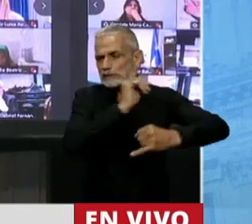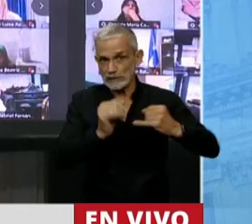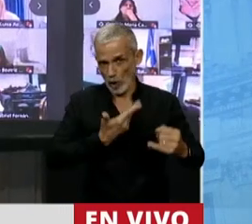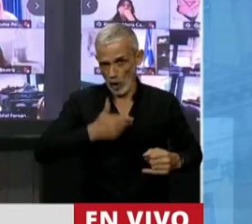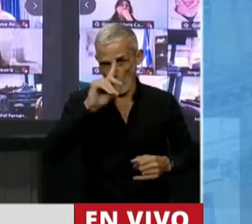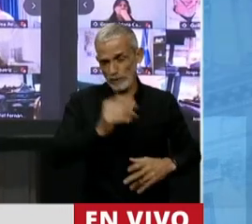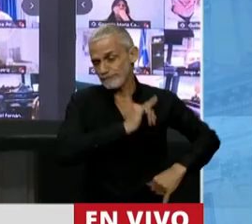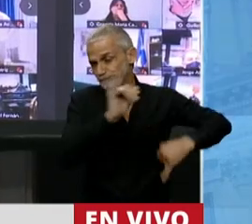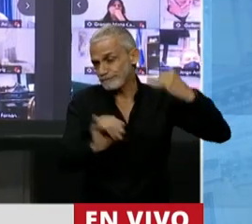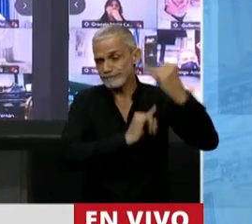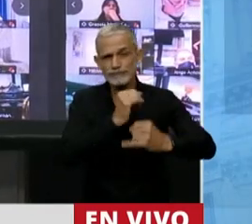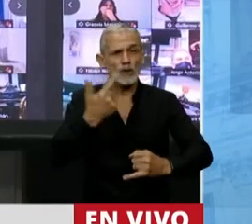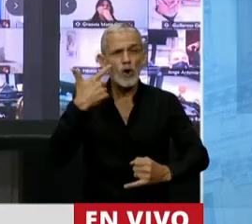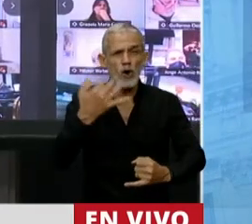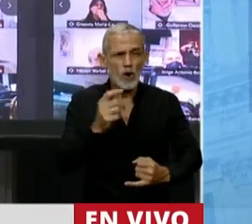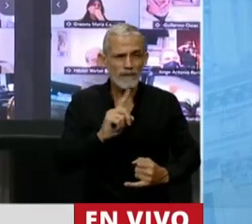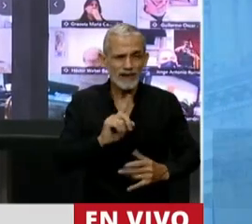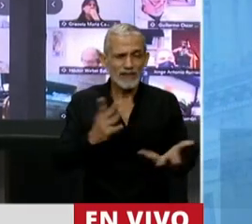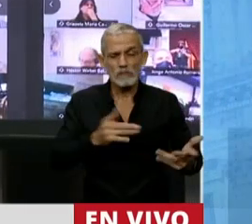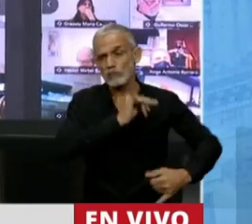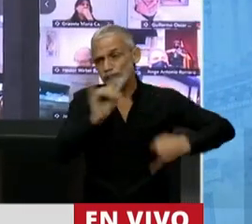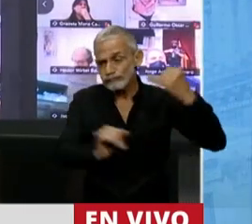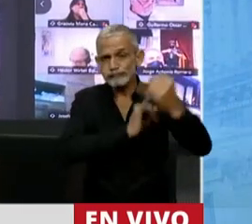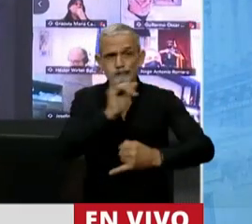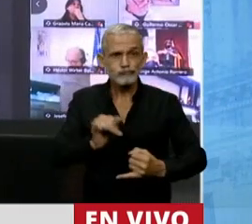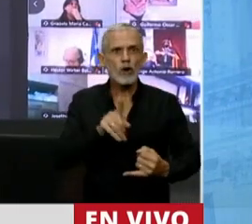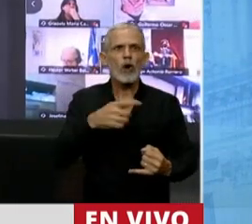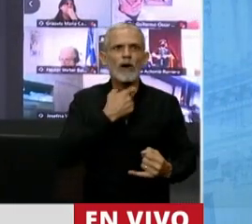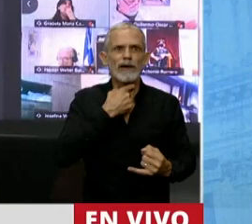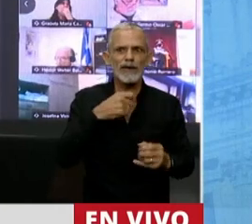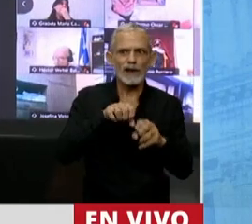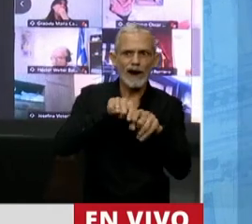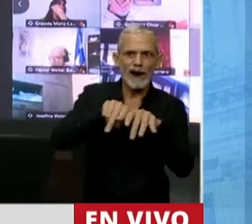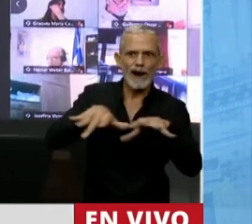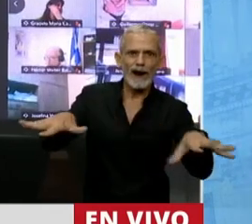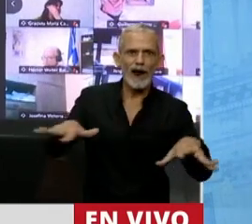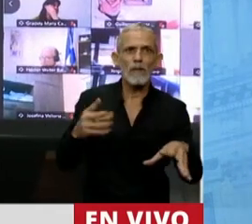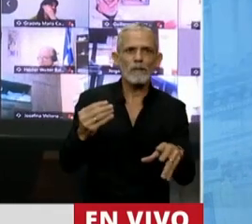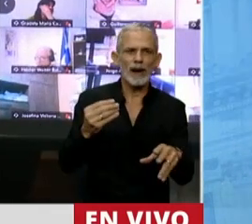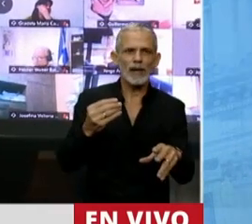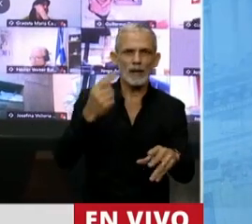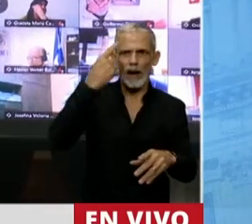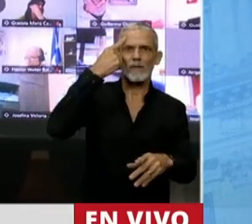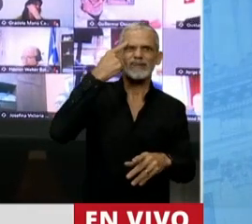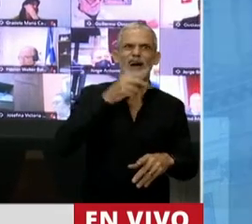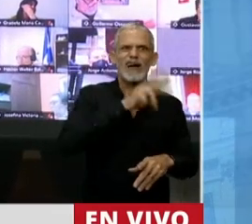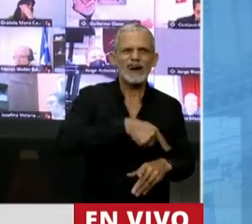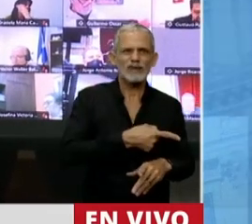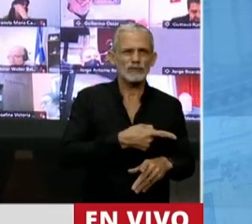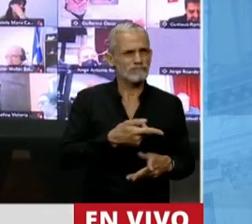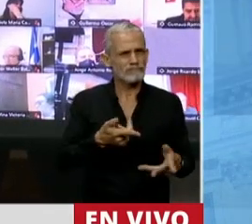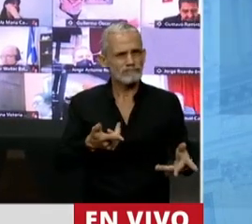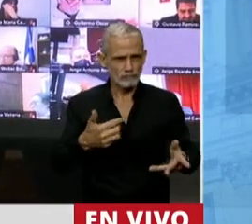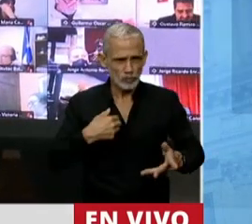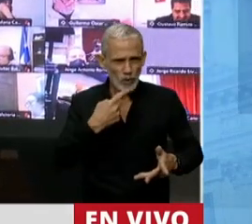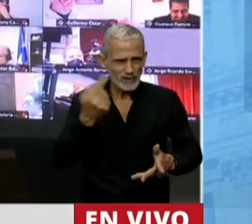que hoy están queriendo construir para autoconvencerse. Y